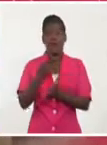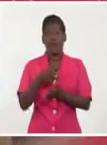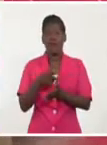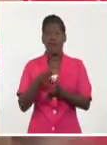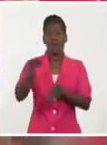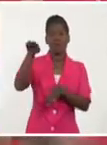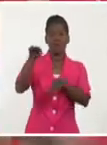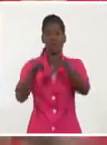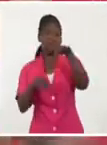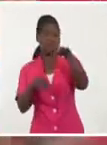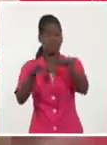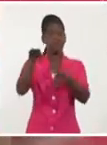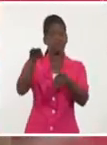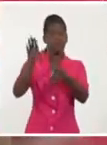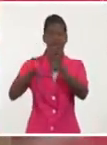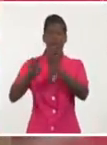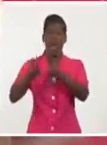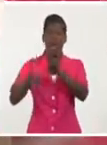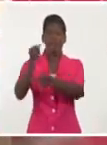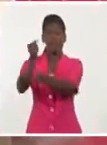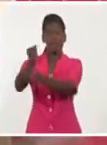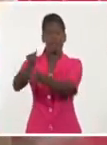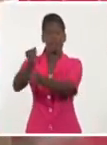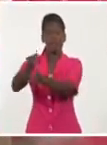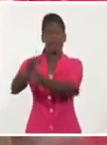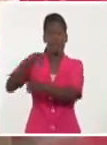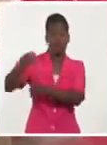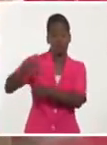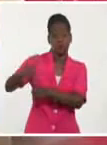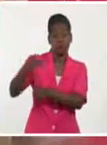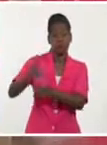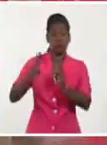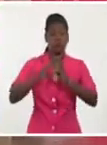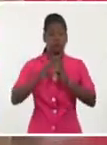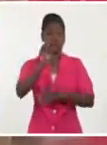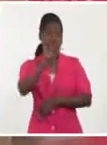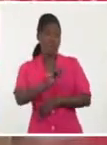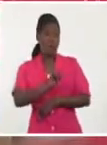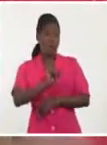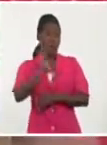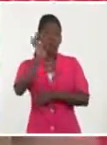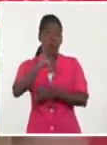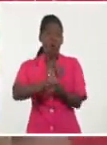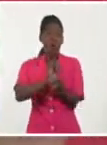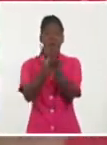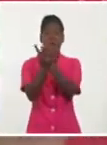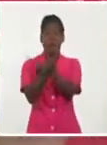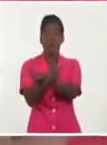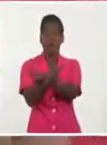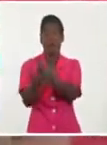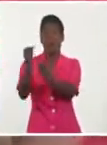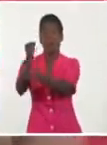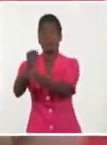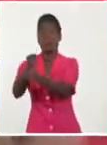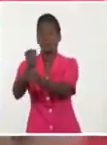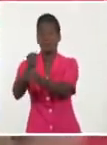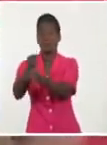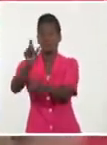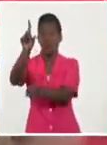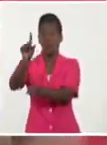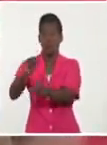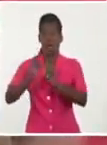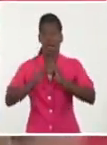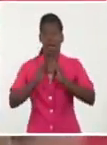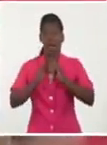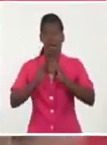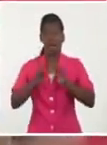que tú realizas pagado, porque es tu profesión o porque es a lo que tú te dedicas, pero también en el trabajo